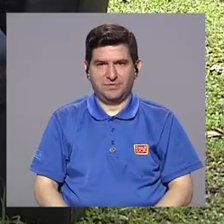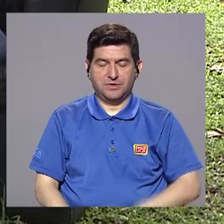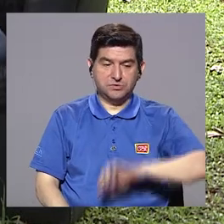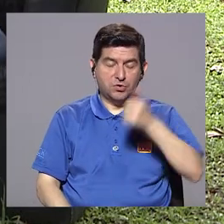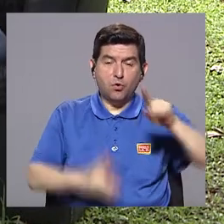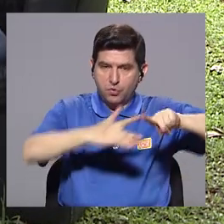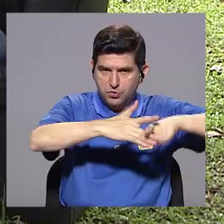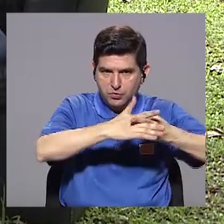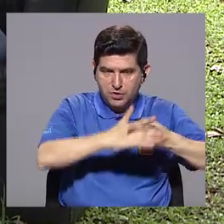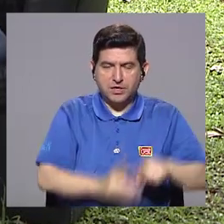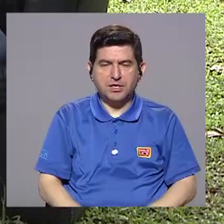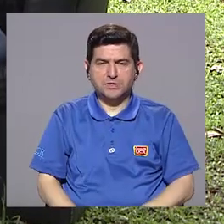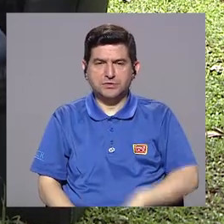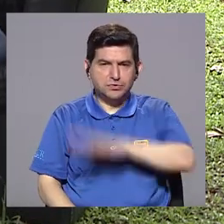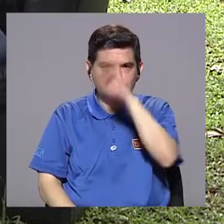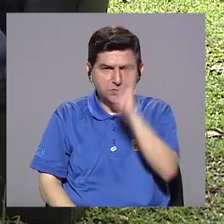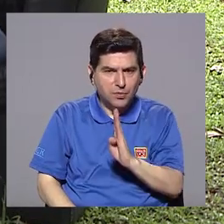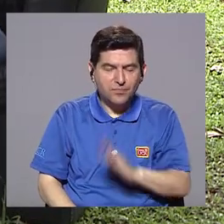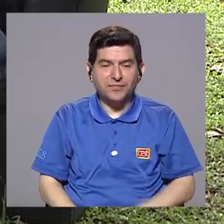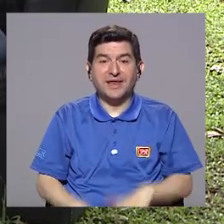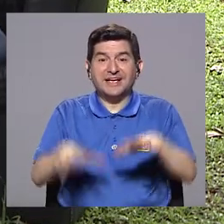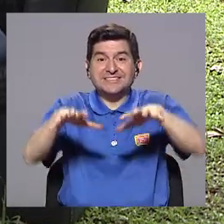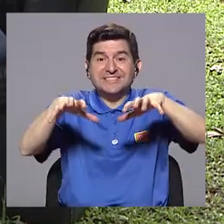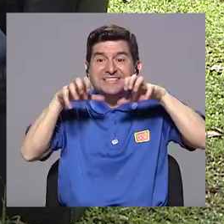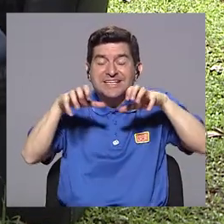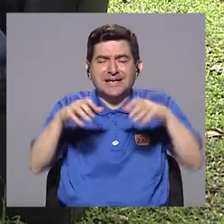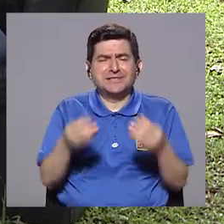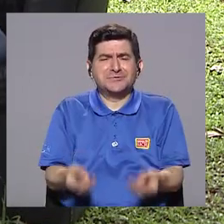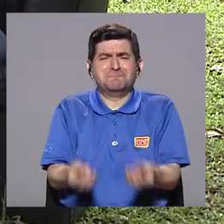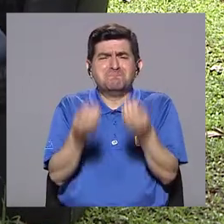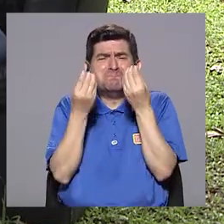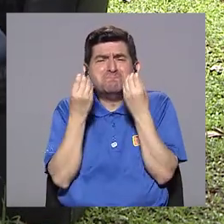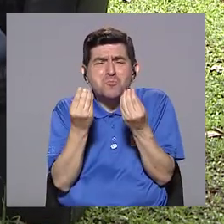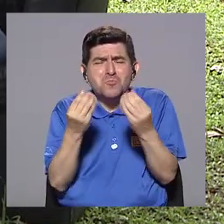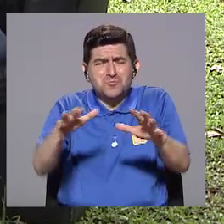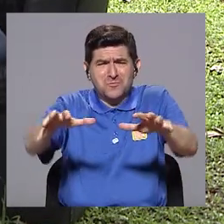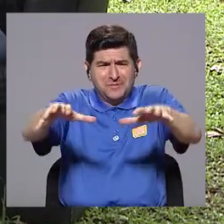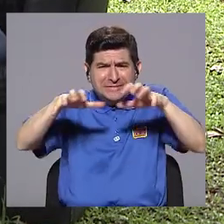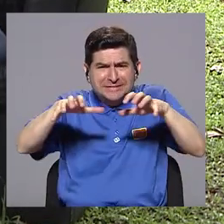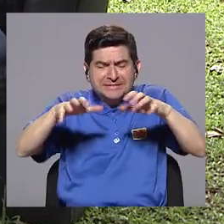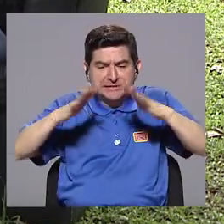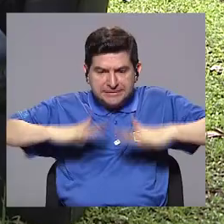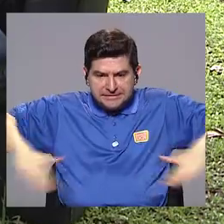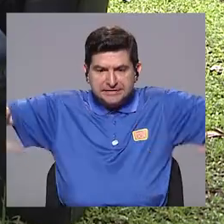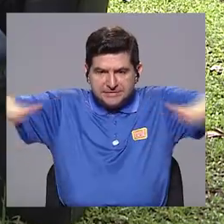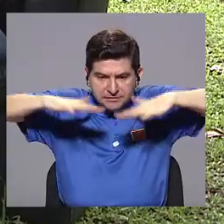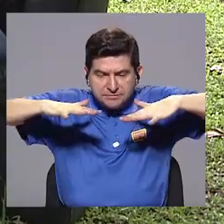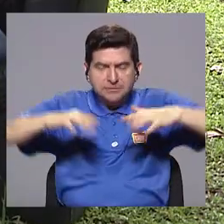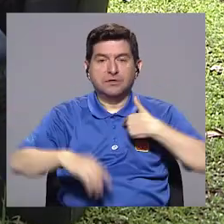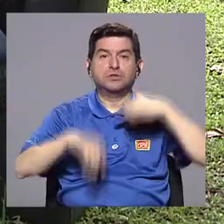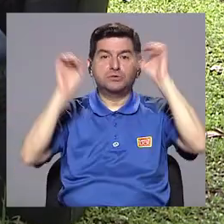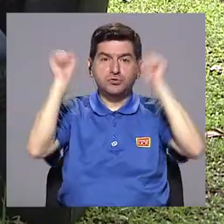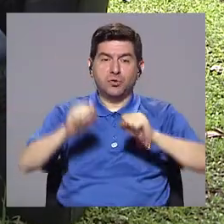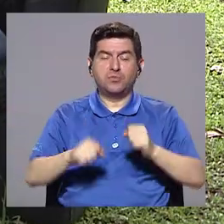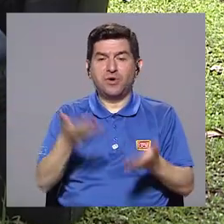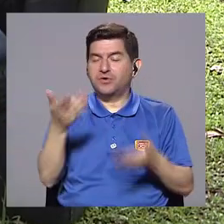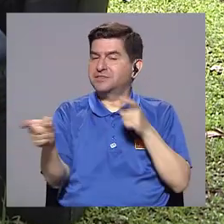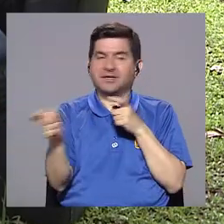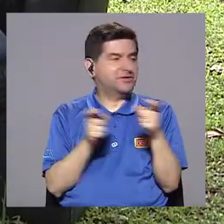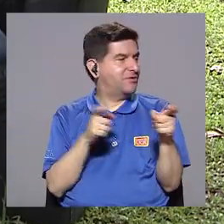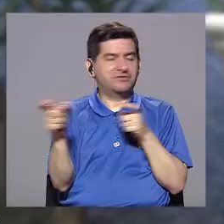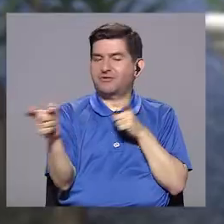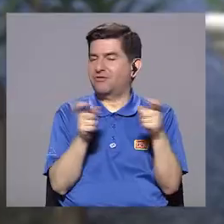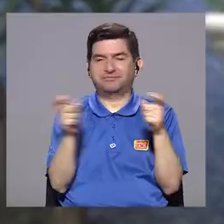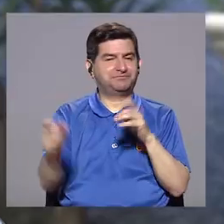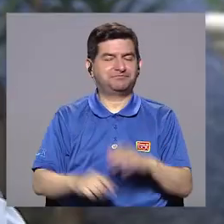que puede desencadenar un cuadro bipolar es el estrés. Cuando hay demasiado estrés ambiental, yo puedo perder el